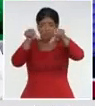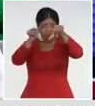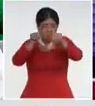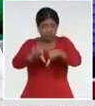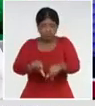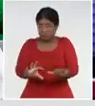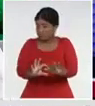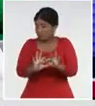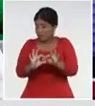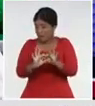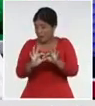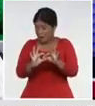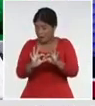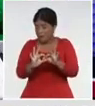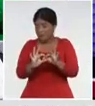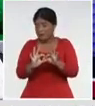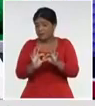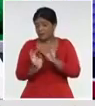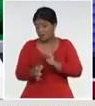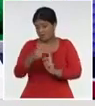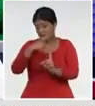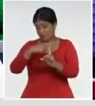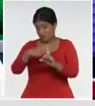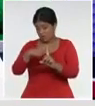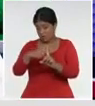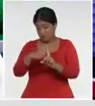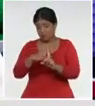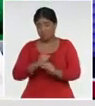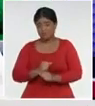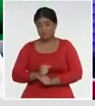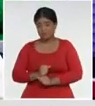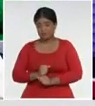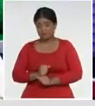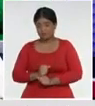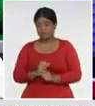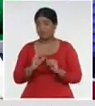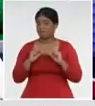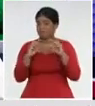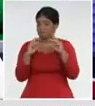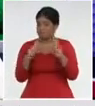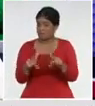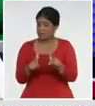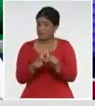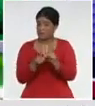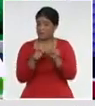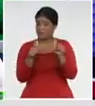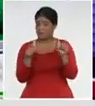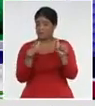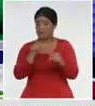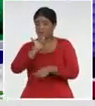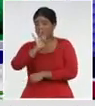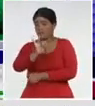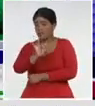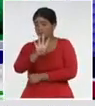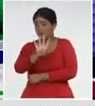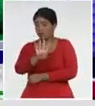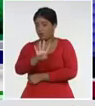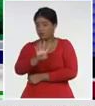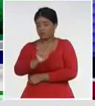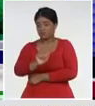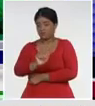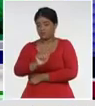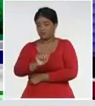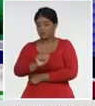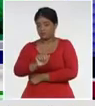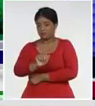activos, de casos confirmados, en terapia intensiva, vuelve, incrementarse, a 74, en el día